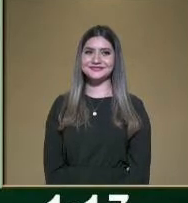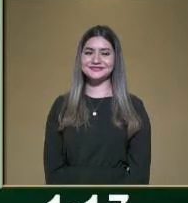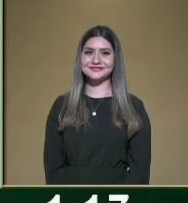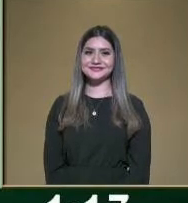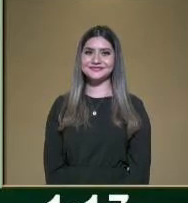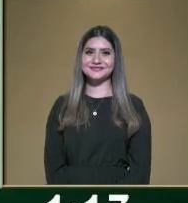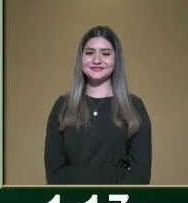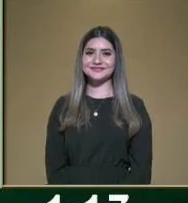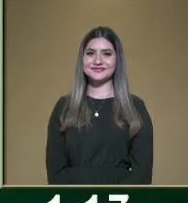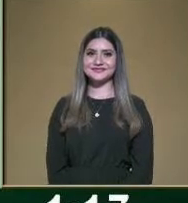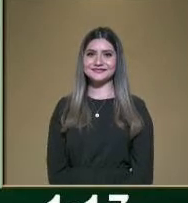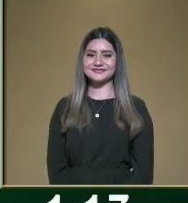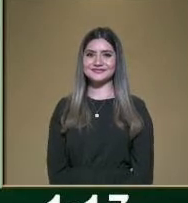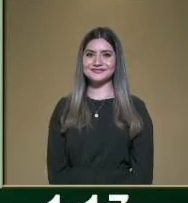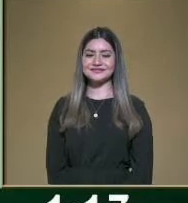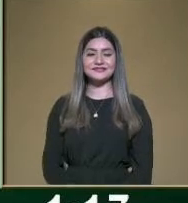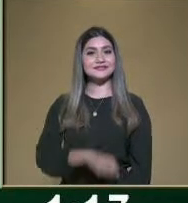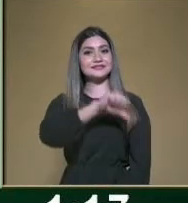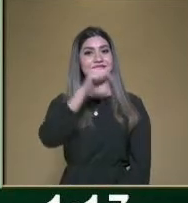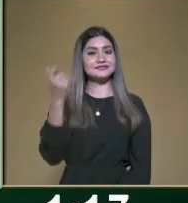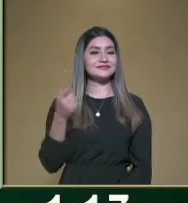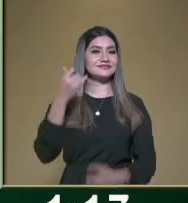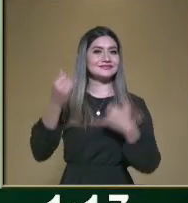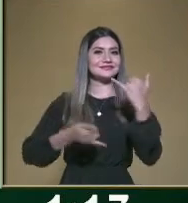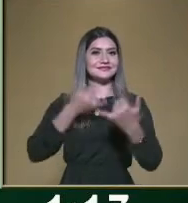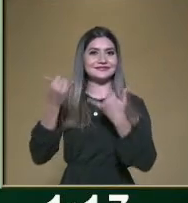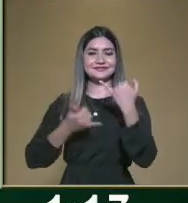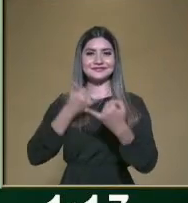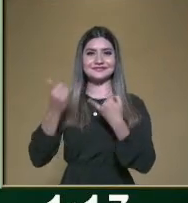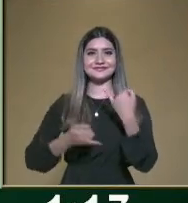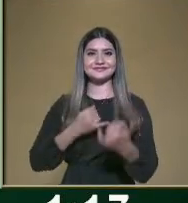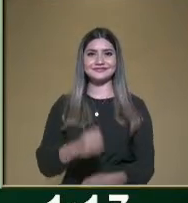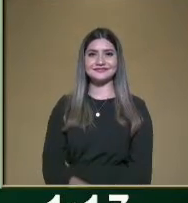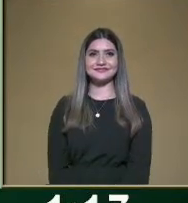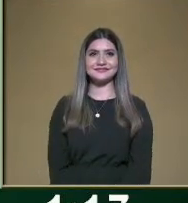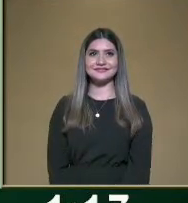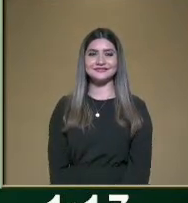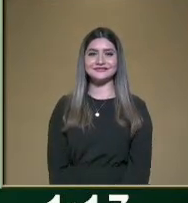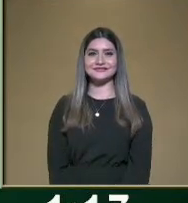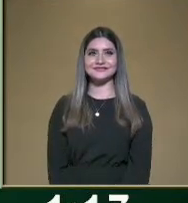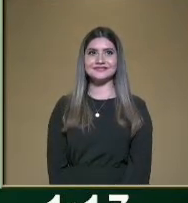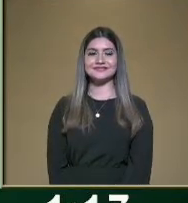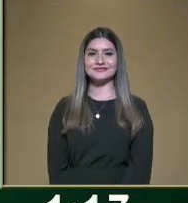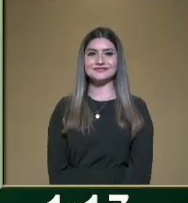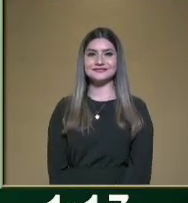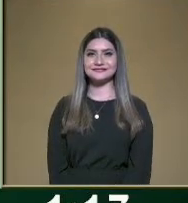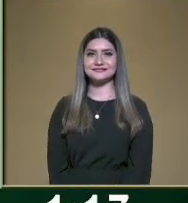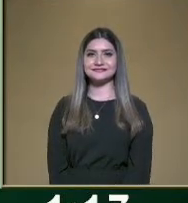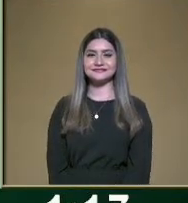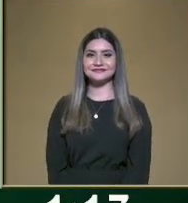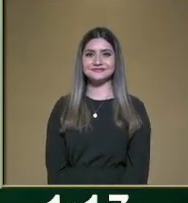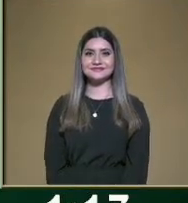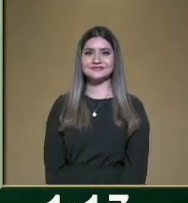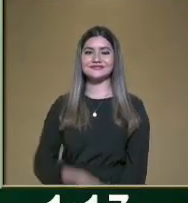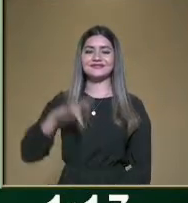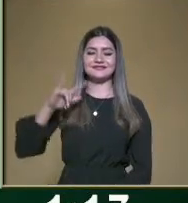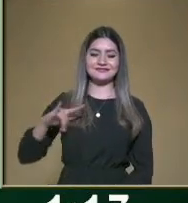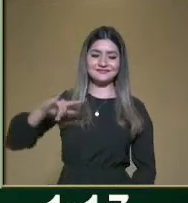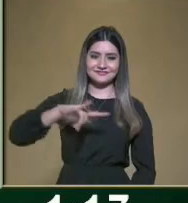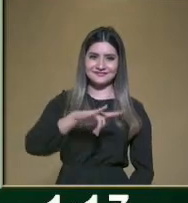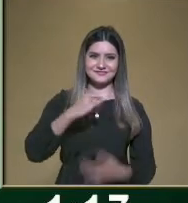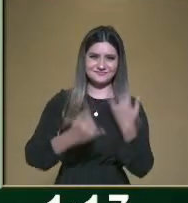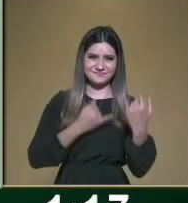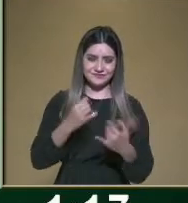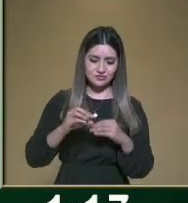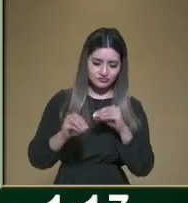Sí, bueno. También tenemos otro, que es el bebeleche o juego del avión, ¿verdad? Que es muy